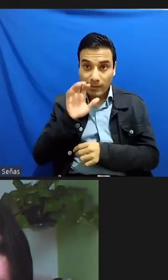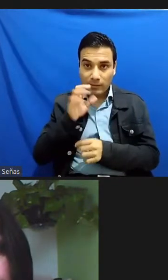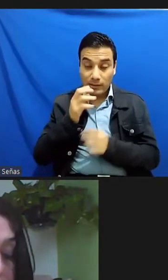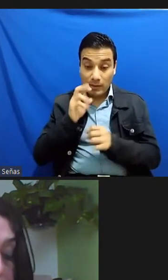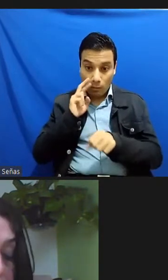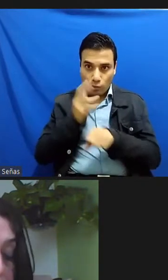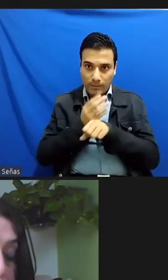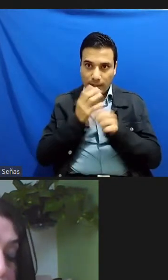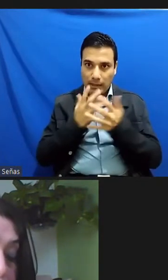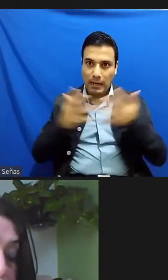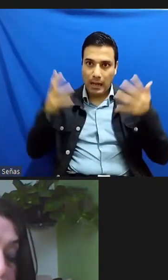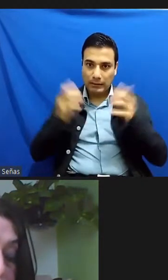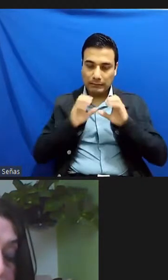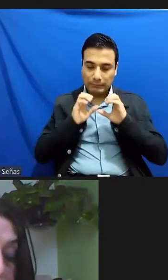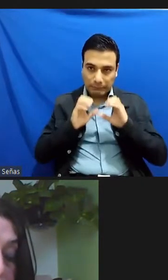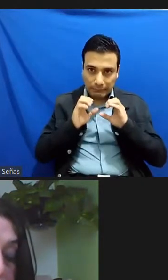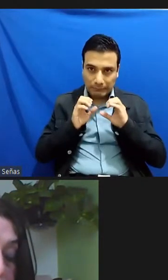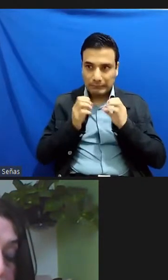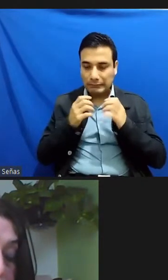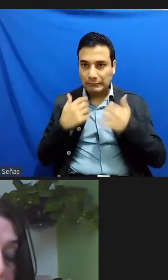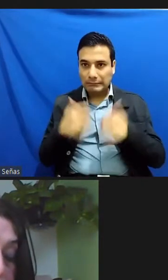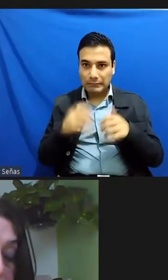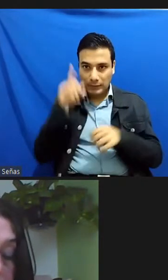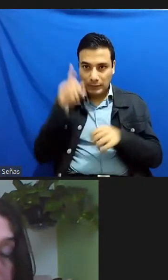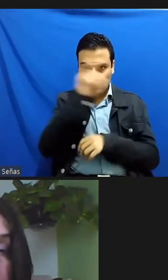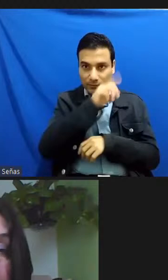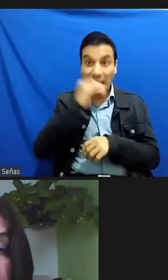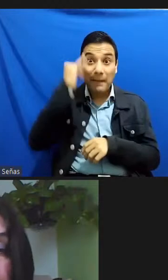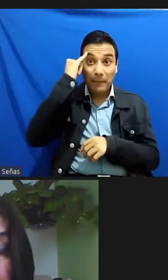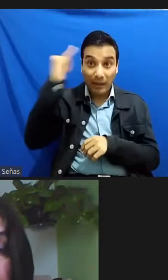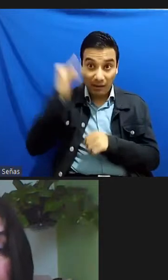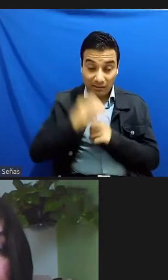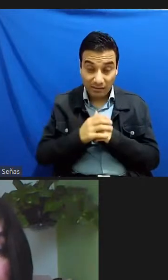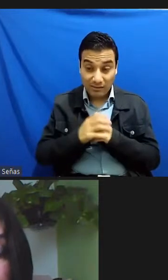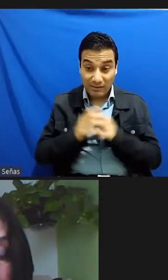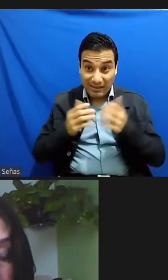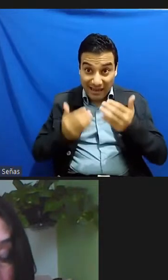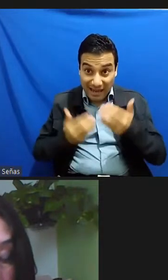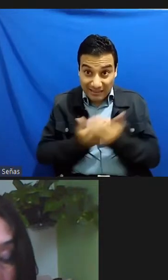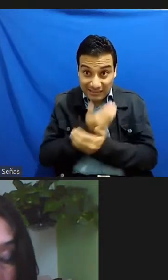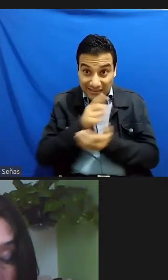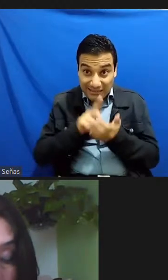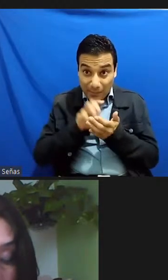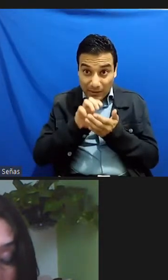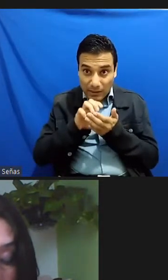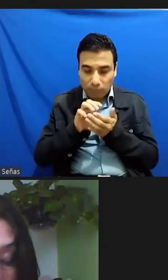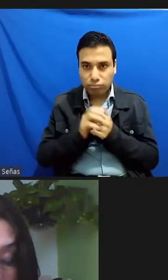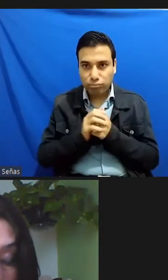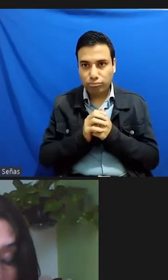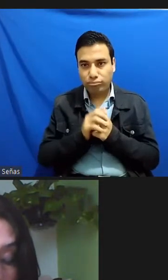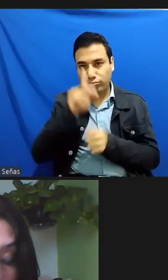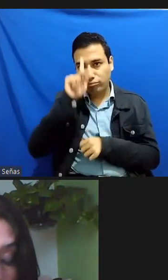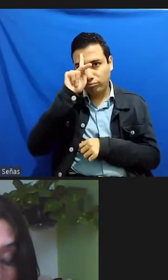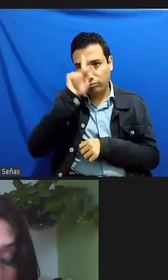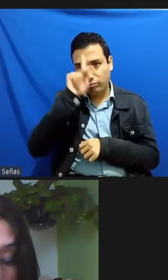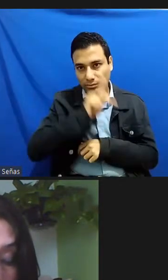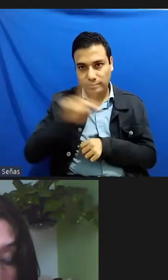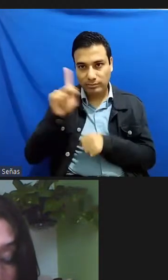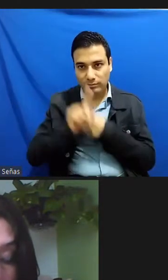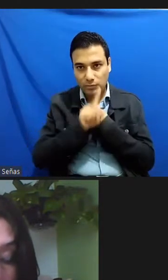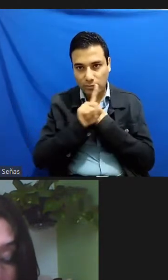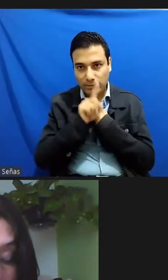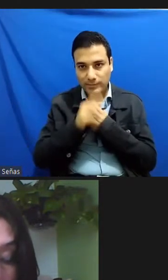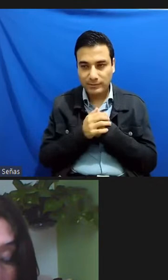una familia formar una familia en este caso era muchísimo mayor la problemática y los